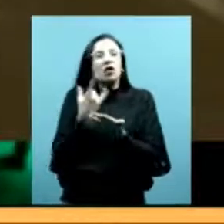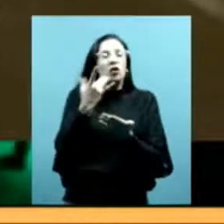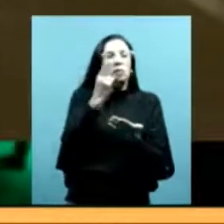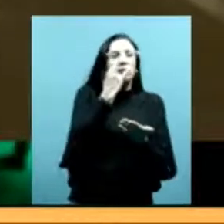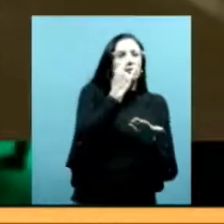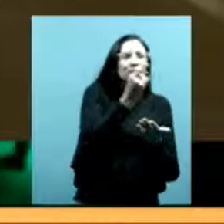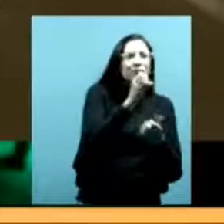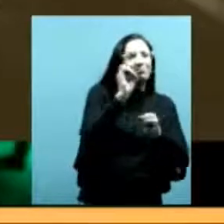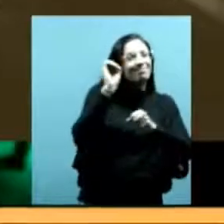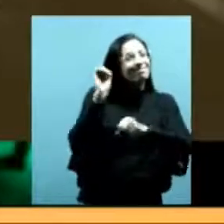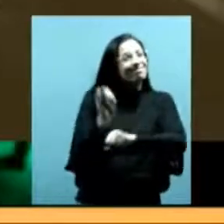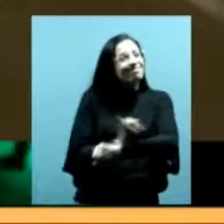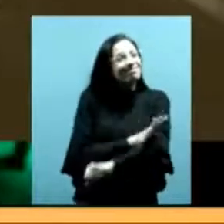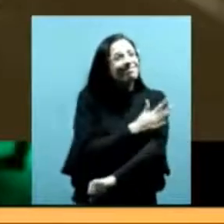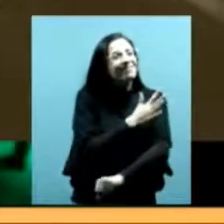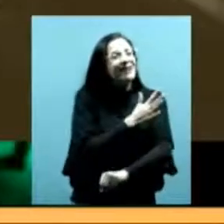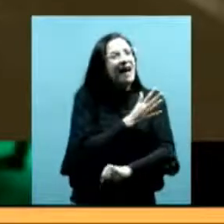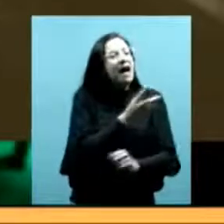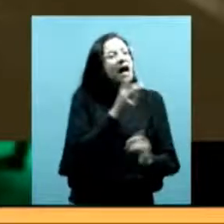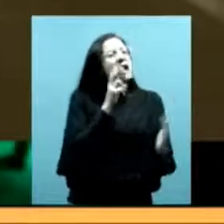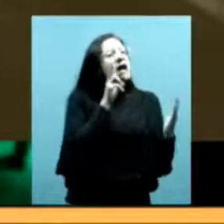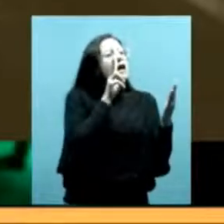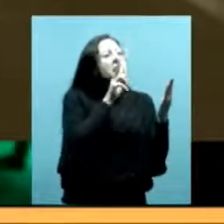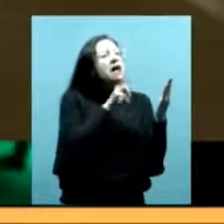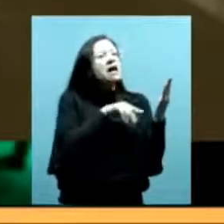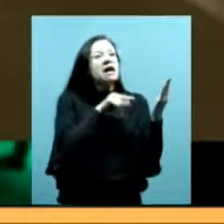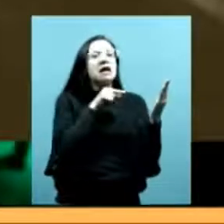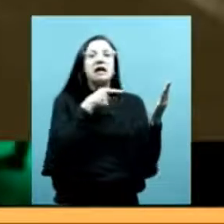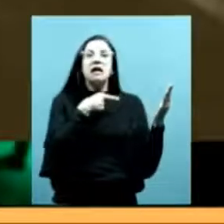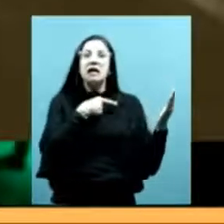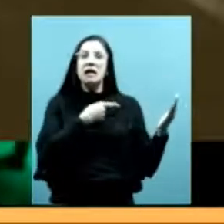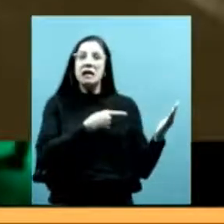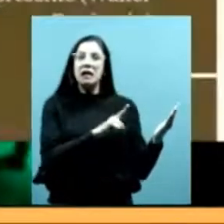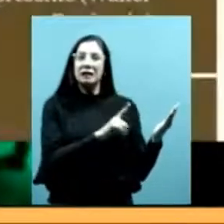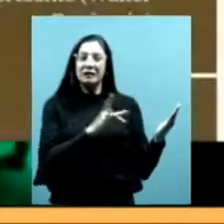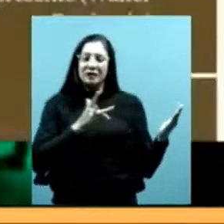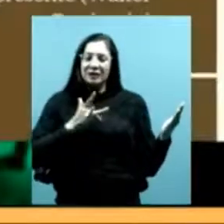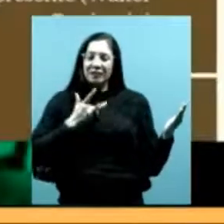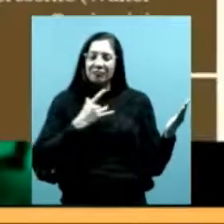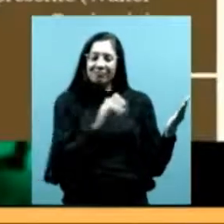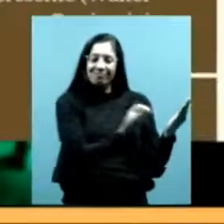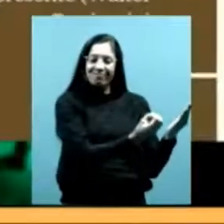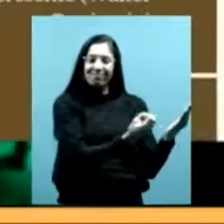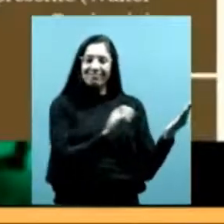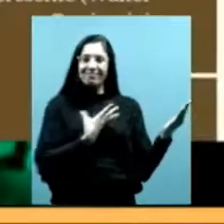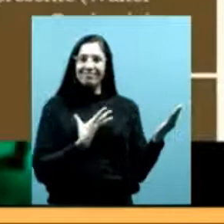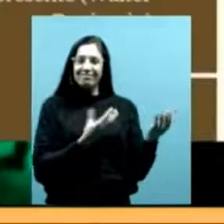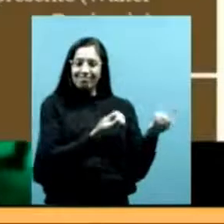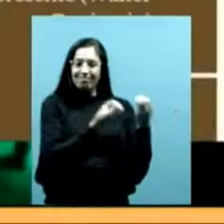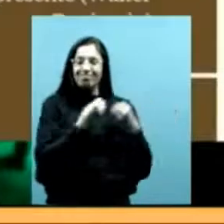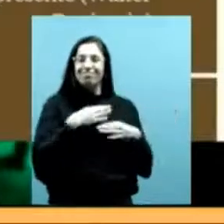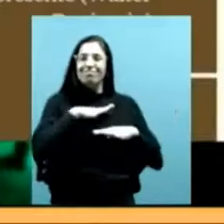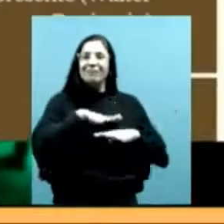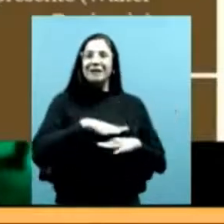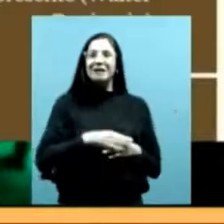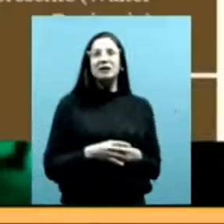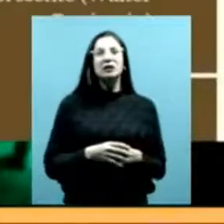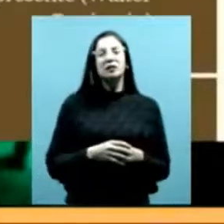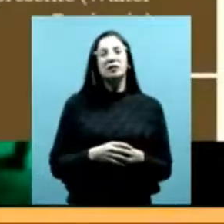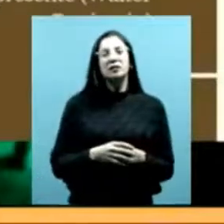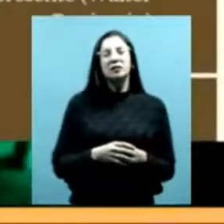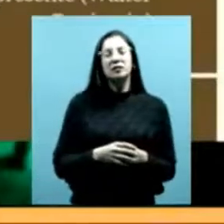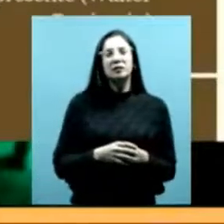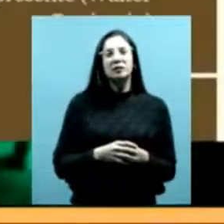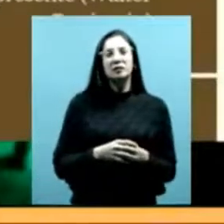emotivo y producir prácticas autonómicas de la memoria para lo cual quiero recordar que index es un concepto que